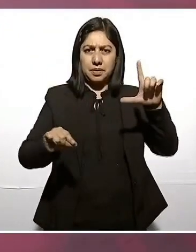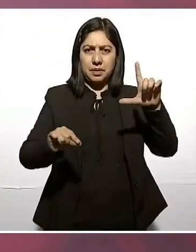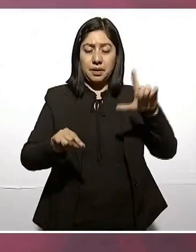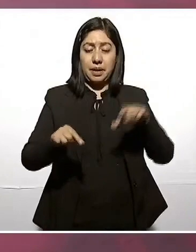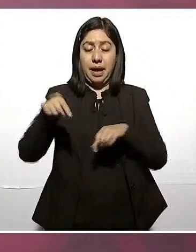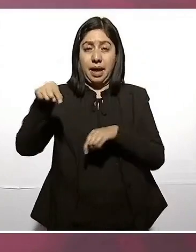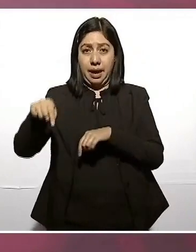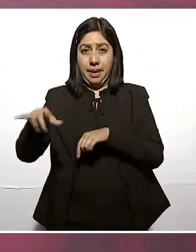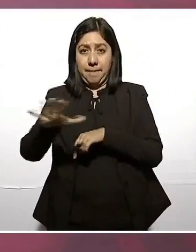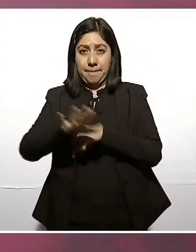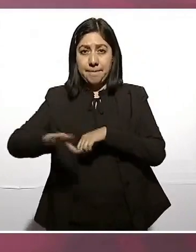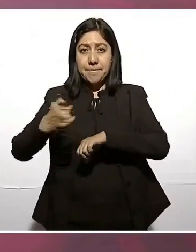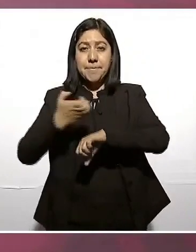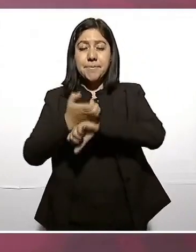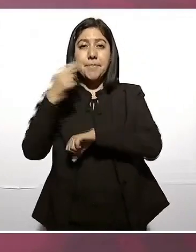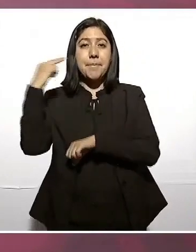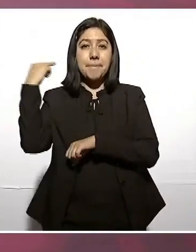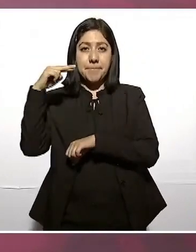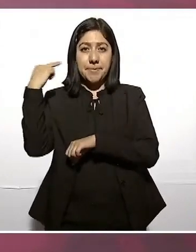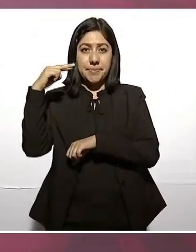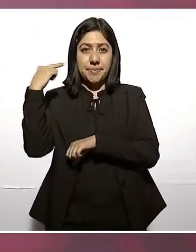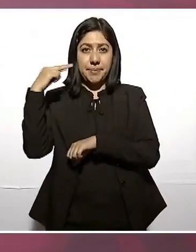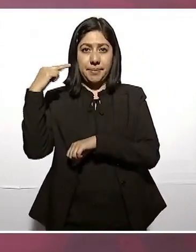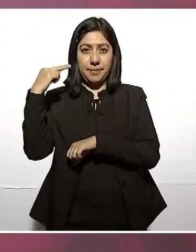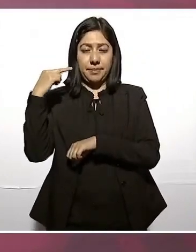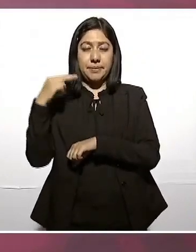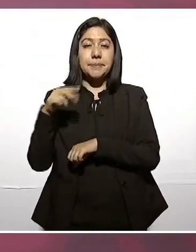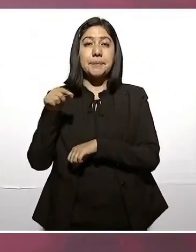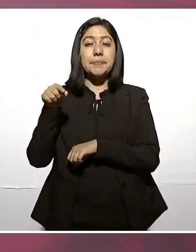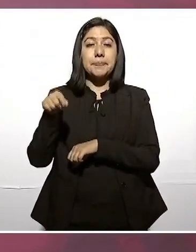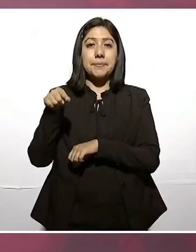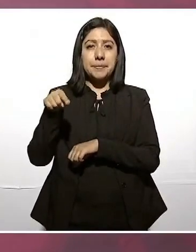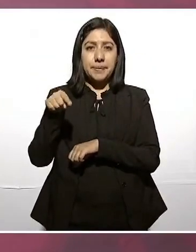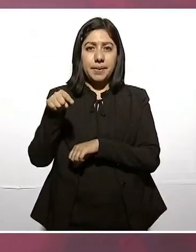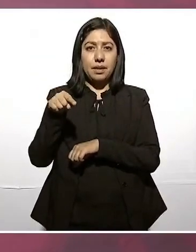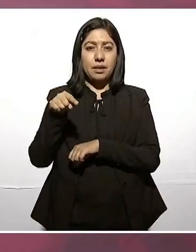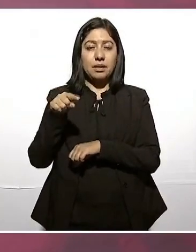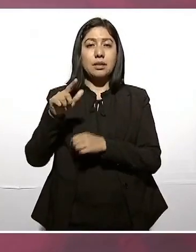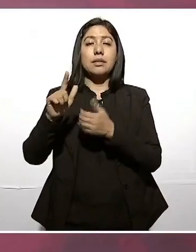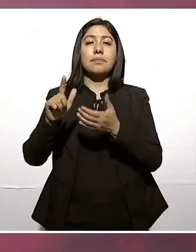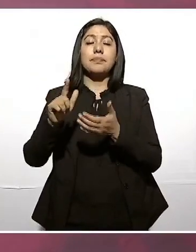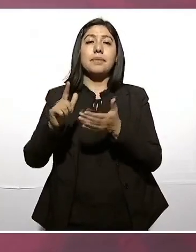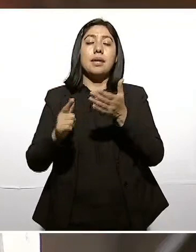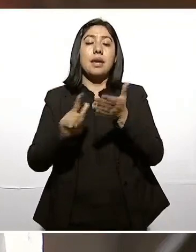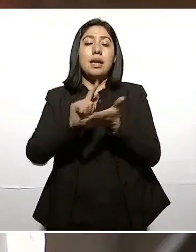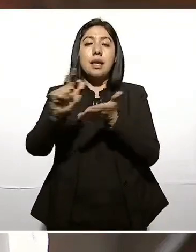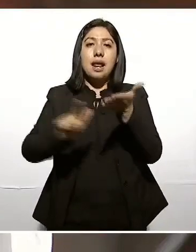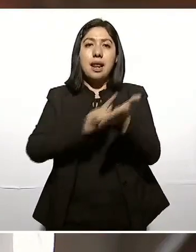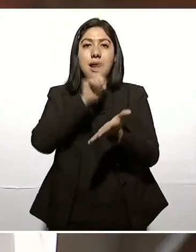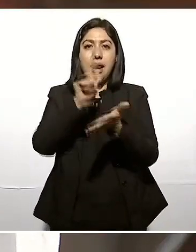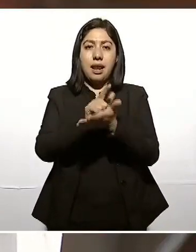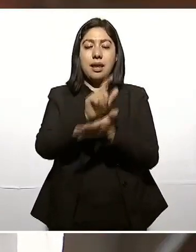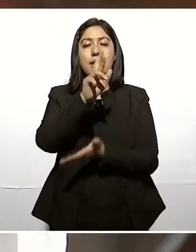Veracruz se firmaron las leyes de reforma.